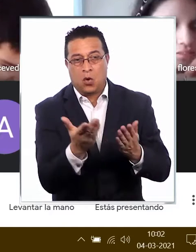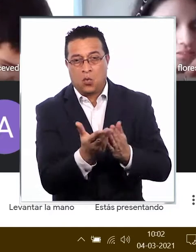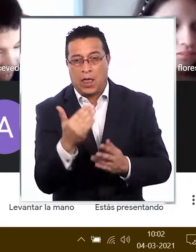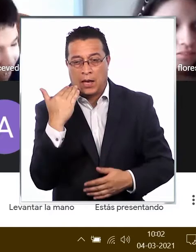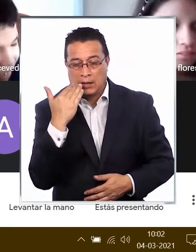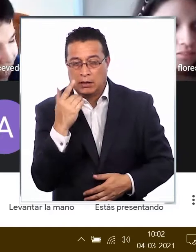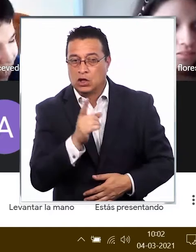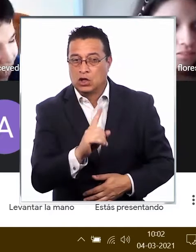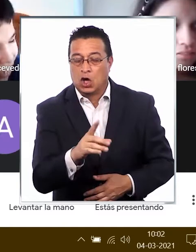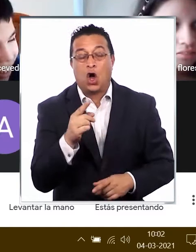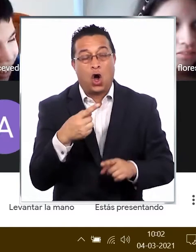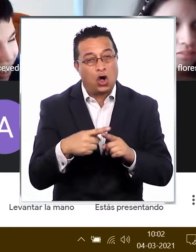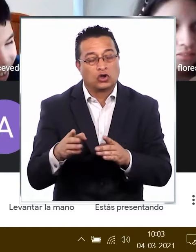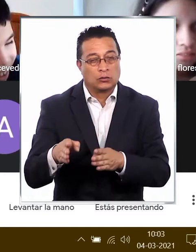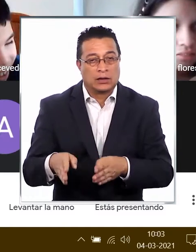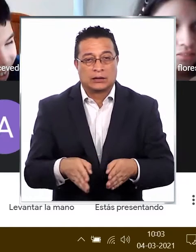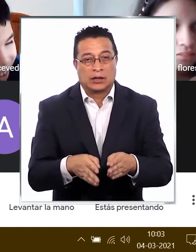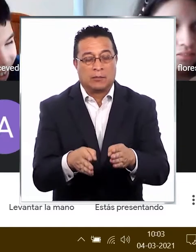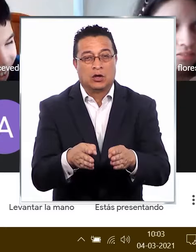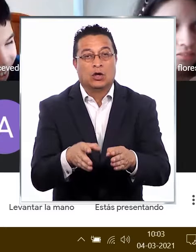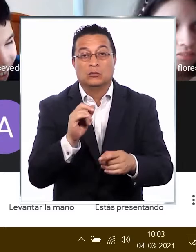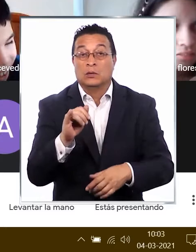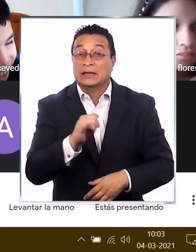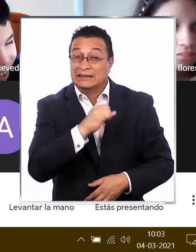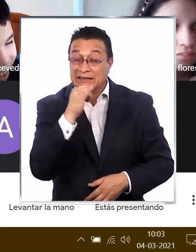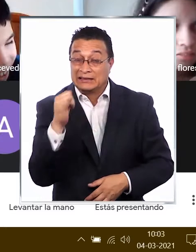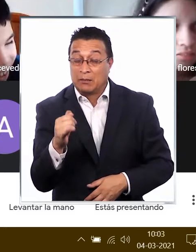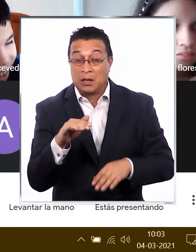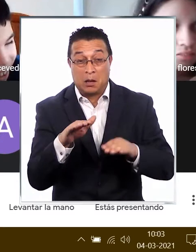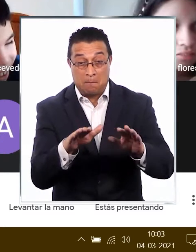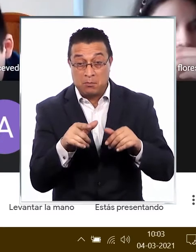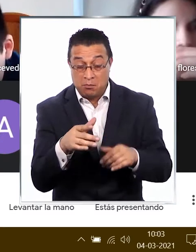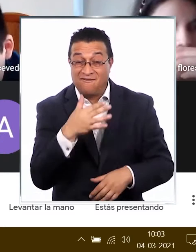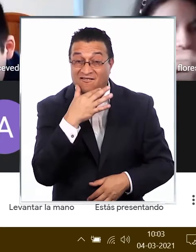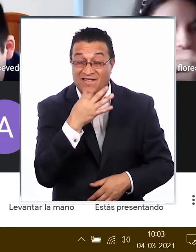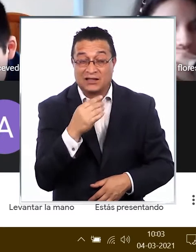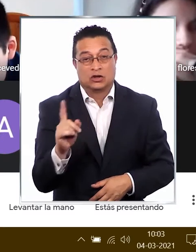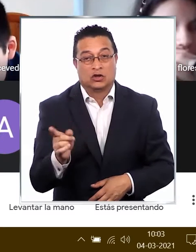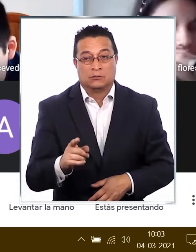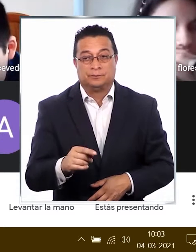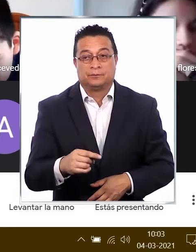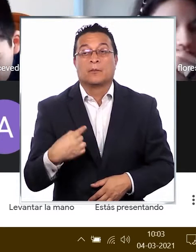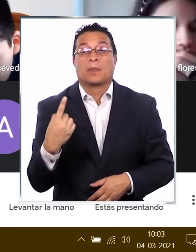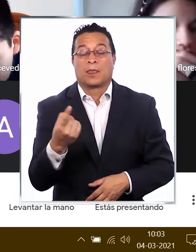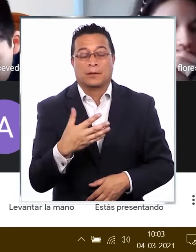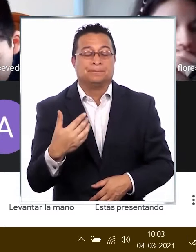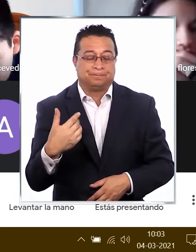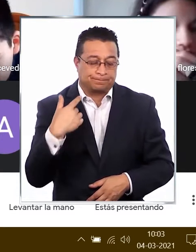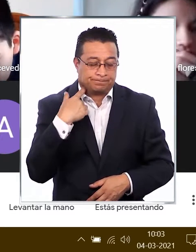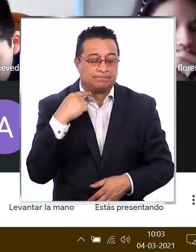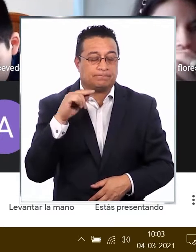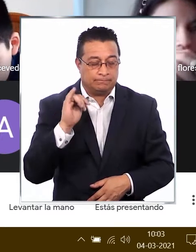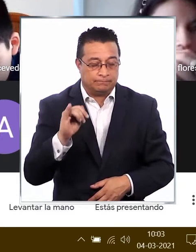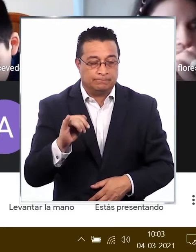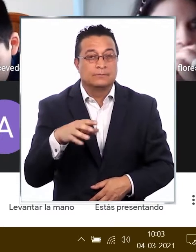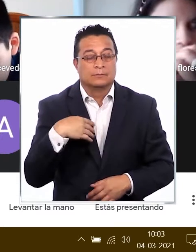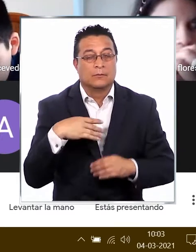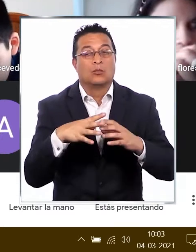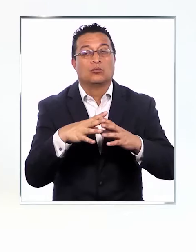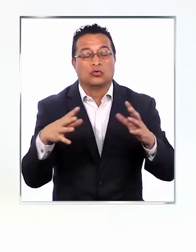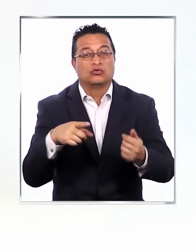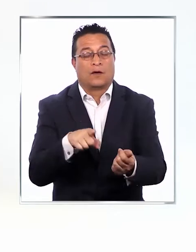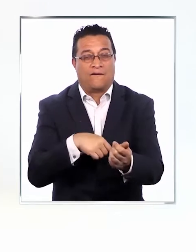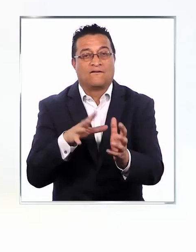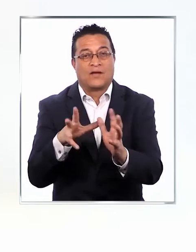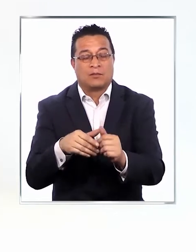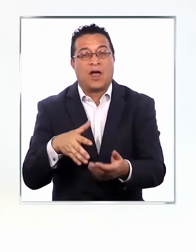hijos al colegio puedan tener otra opción. Aunque no siempre es un proceso fácil. Sí, nos jugó en contra el tema de que tenemos